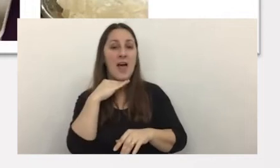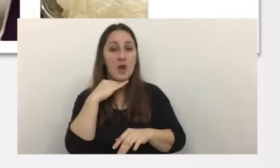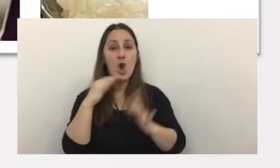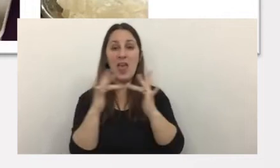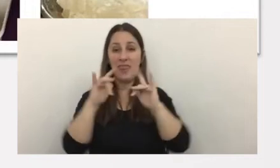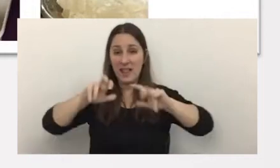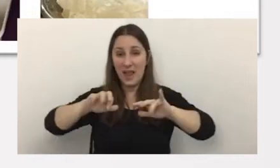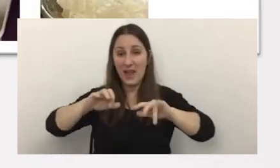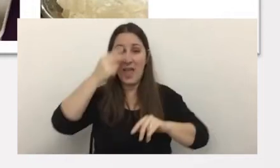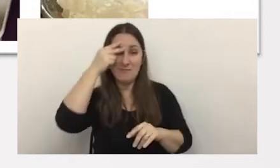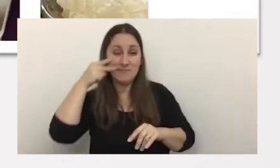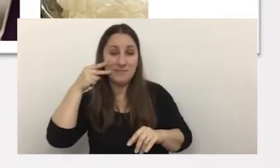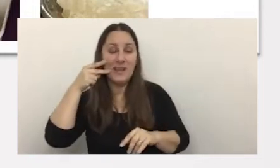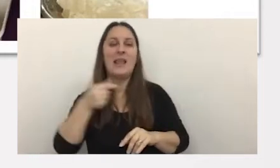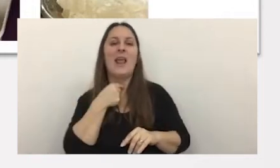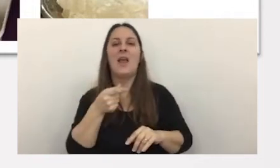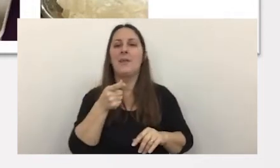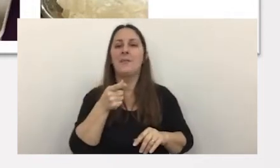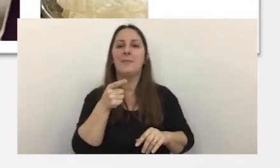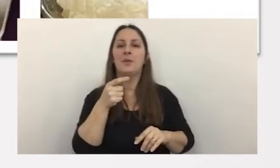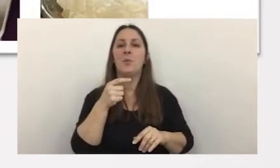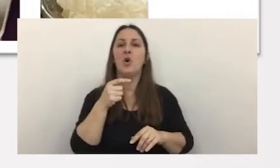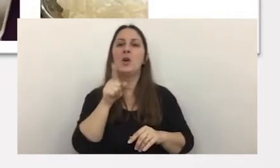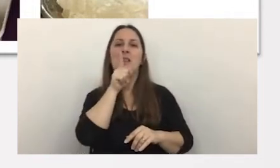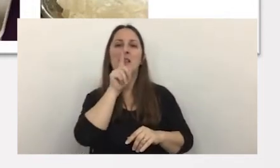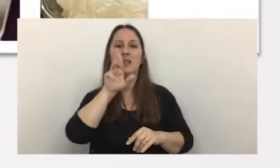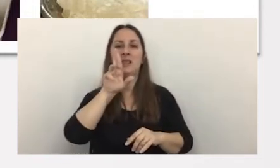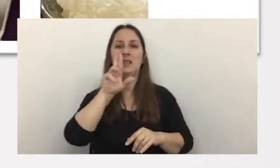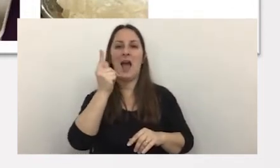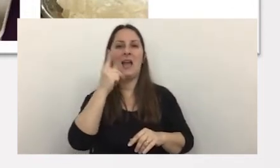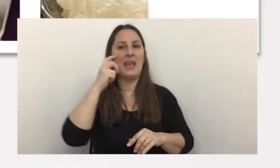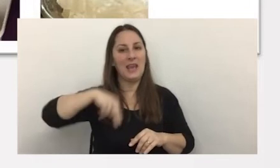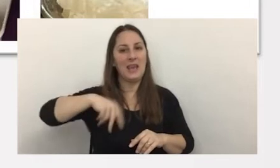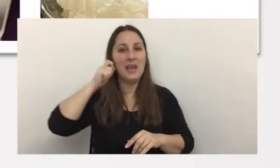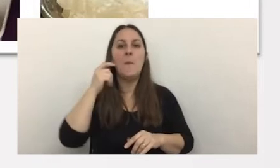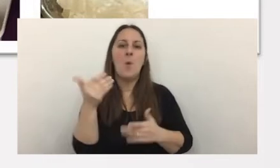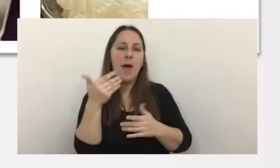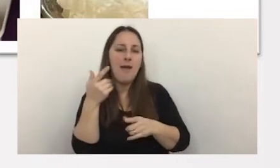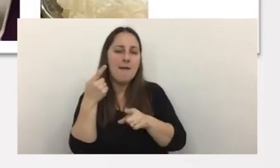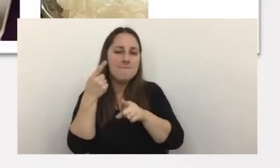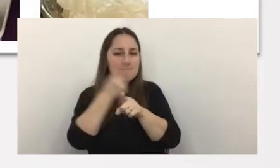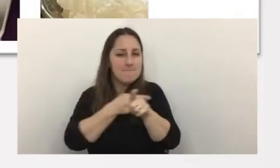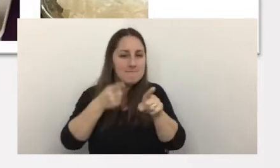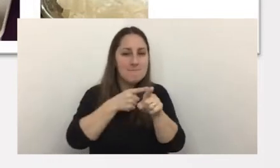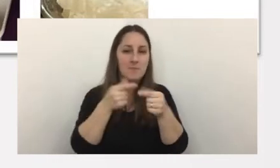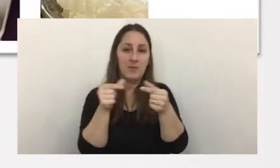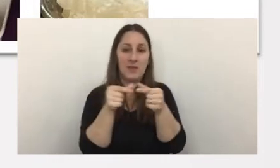interesados en hacer desaparecer el tracking el posible seguimiento a través de